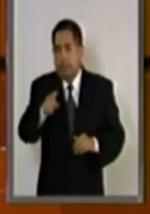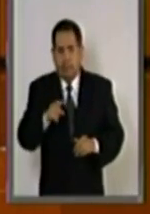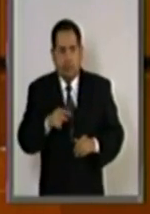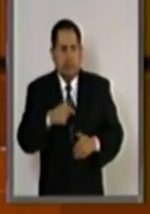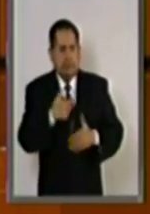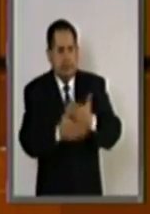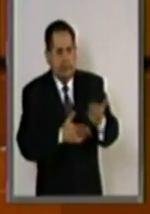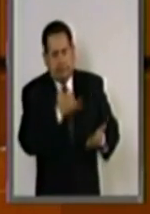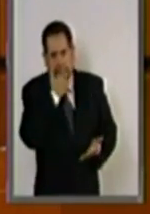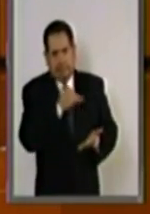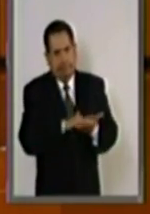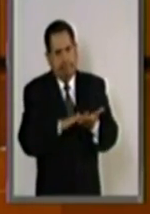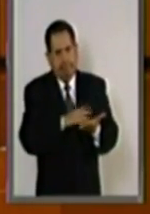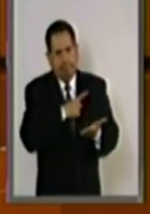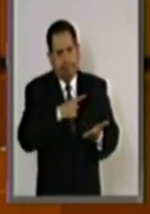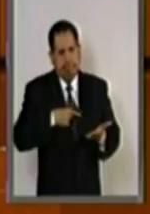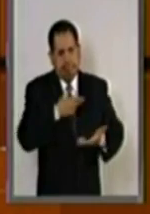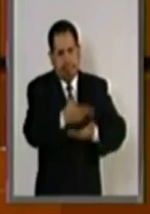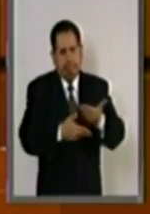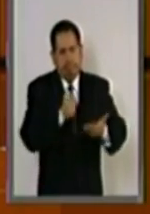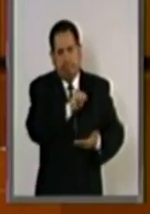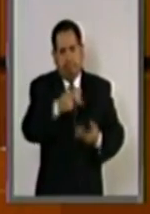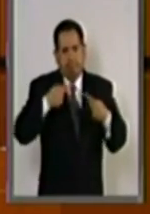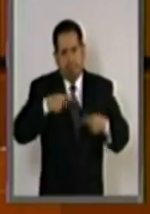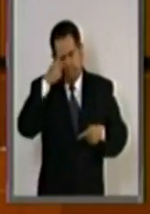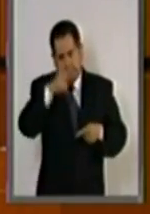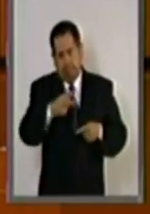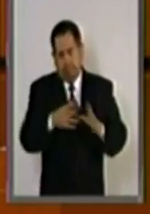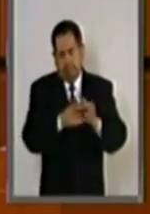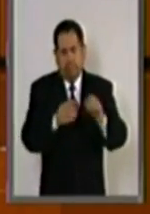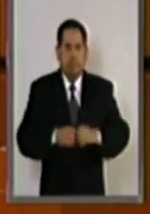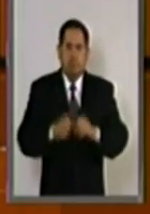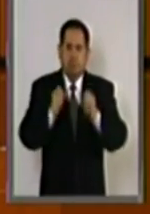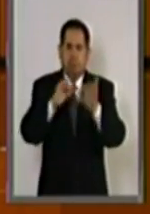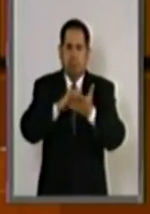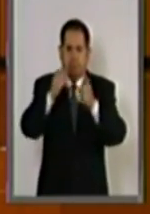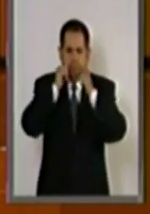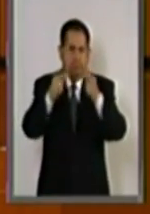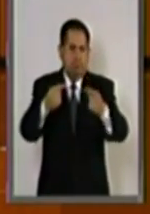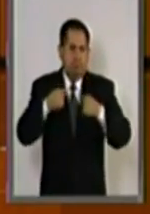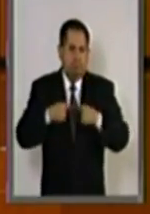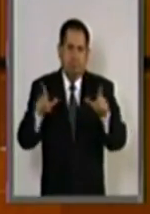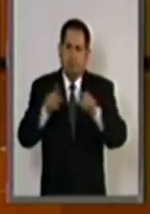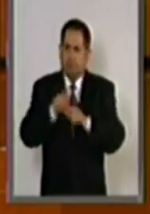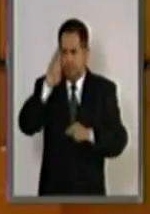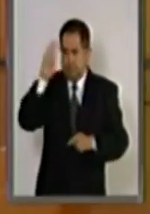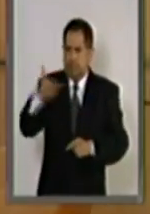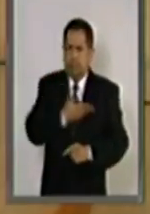deuda que tenemos pendiente con los mexicanos. Muchas gracias por su atención, es cuanto, señor Presidente.